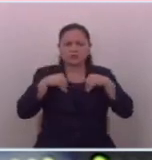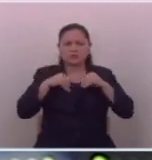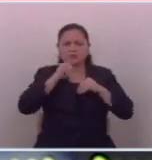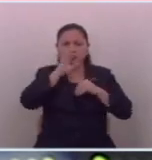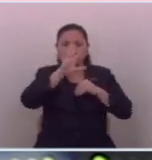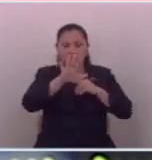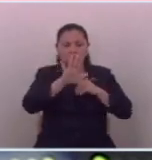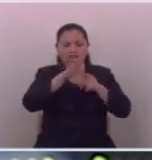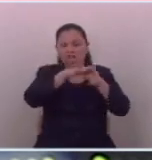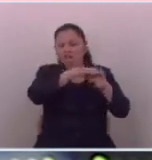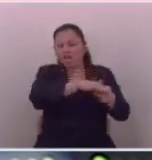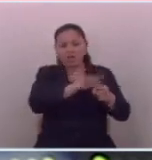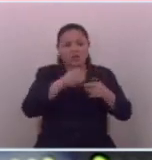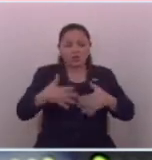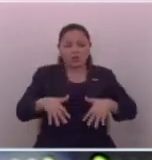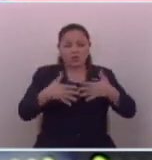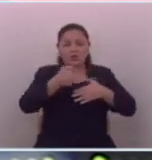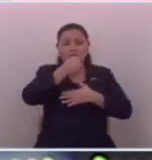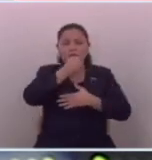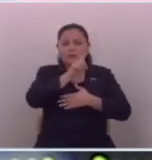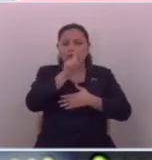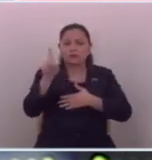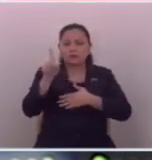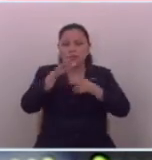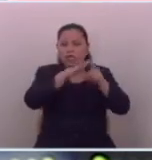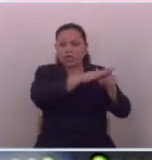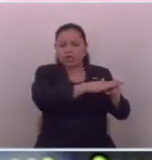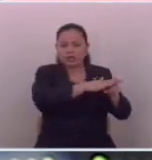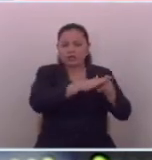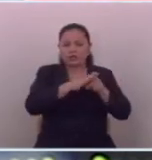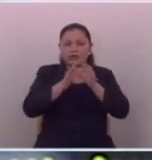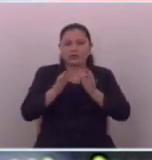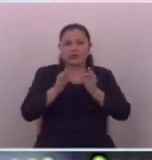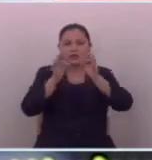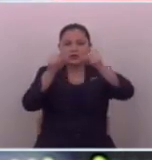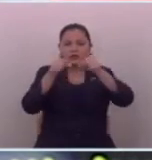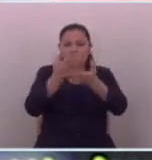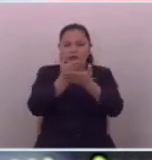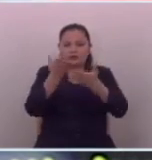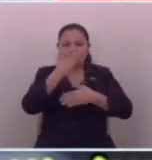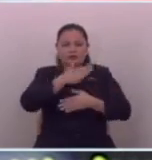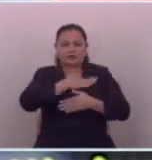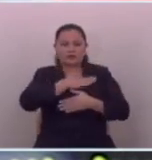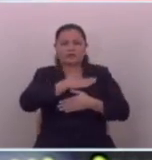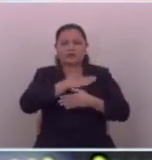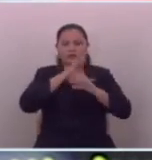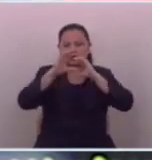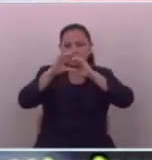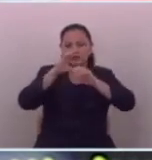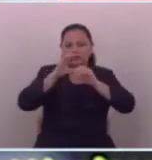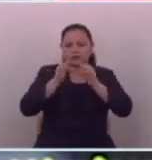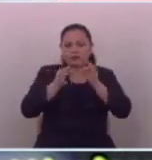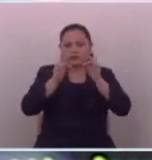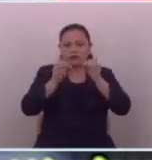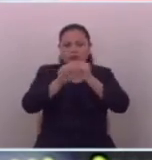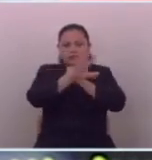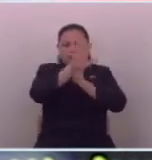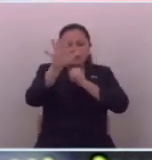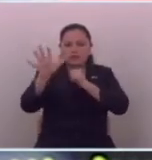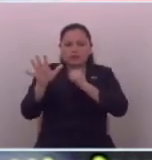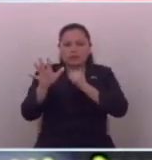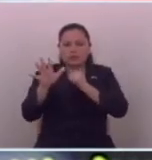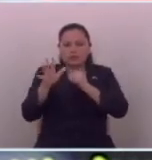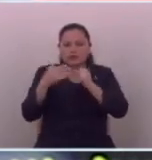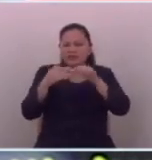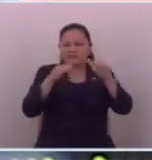diciéndoles no jueguen a ser periodistas si esa es la manera que ellos tienen de comunicarle a la gente una manera